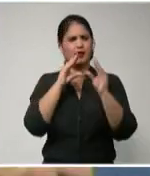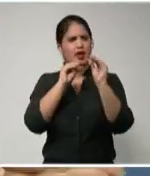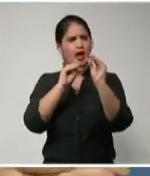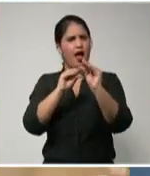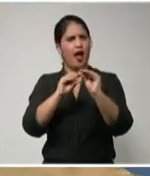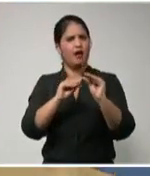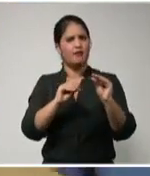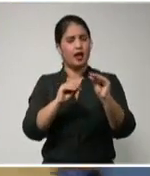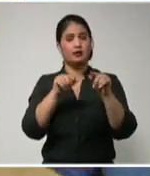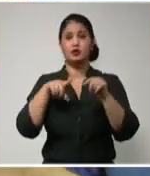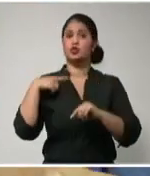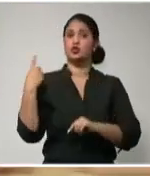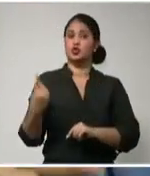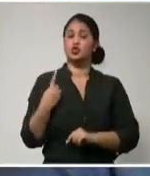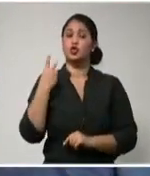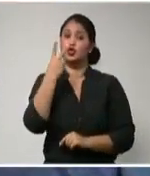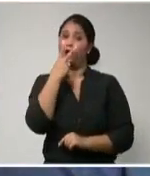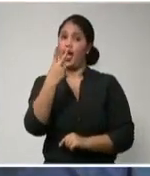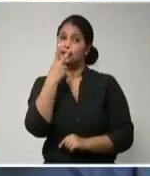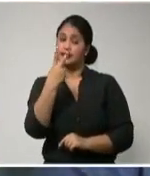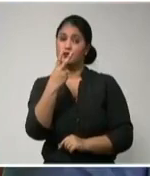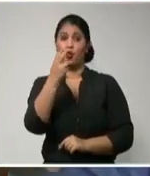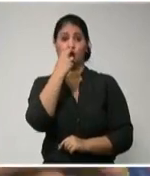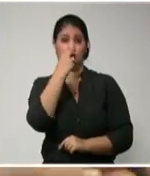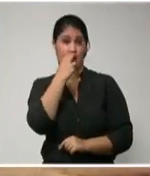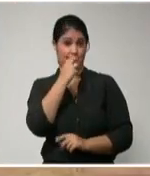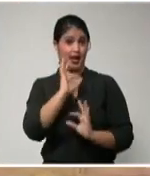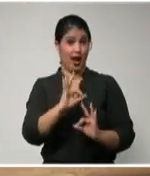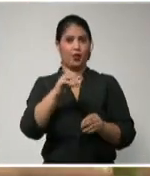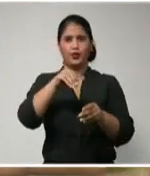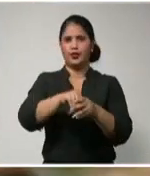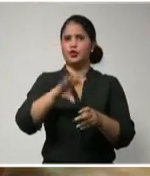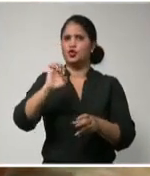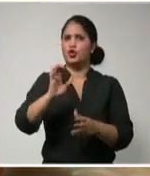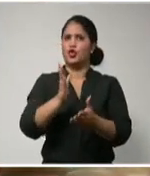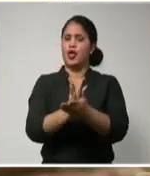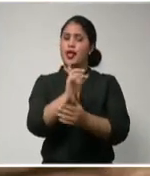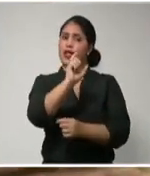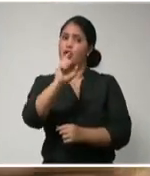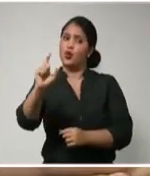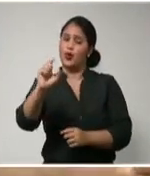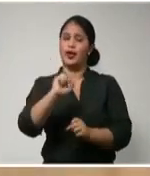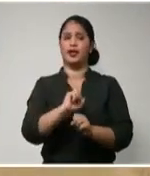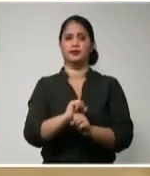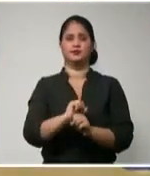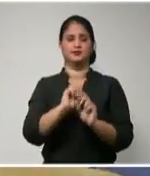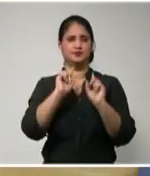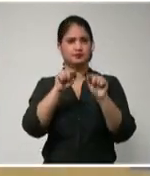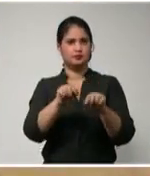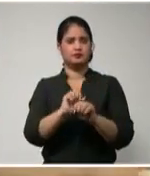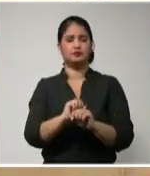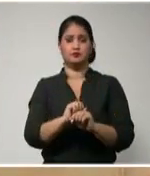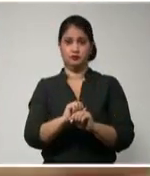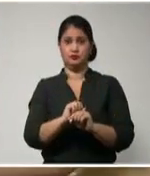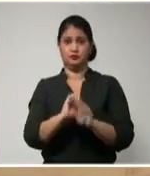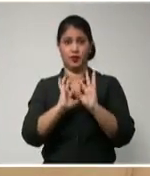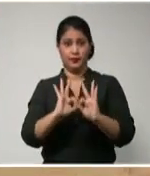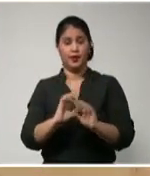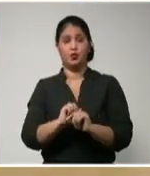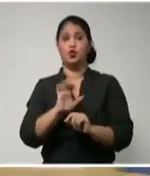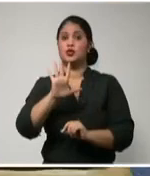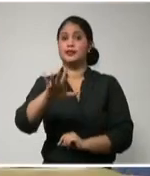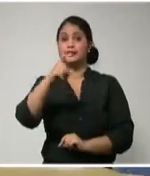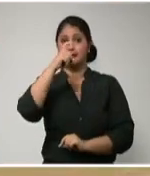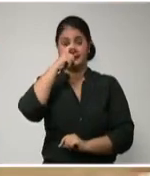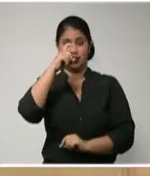estimulación temprana en la escuela, de quinto año de vida en la enseñanza